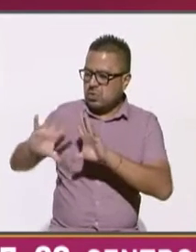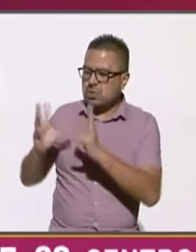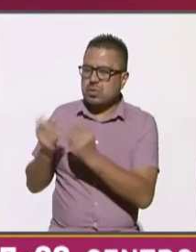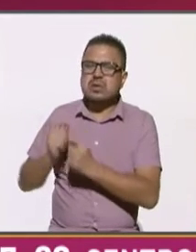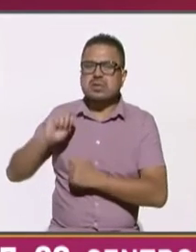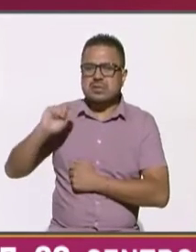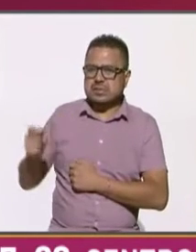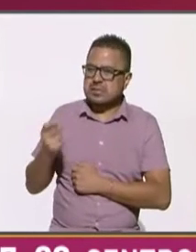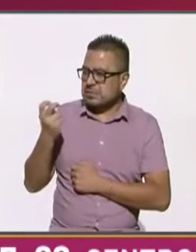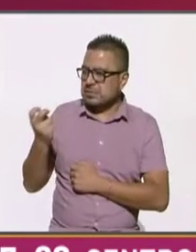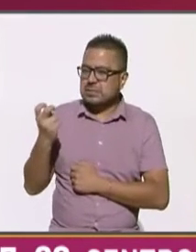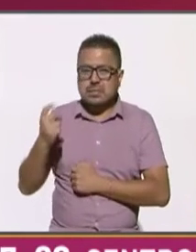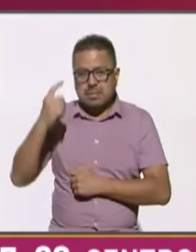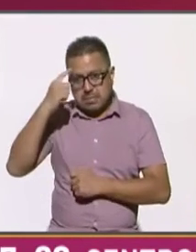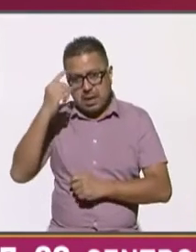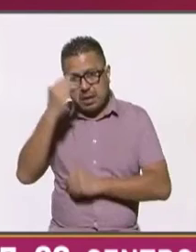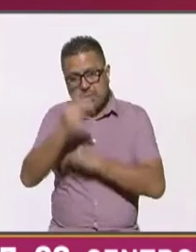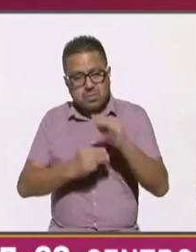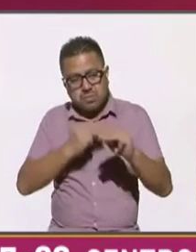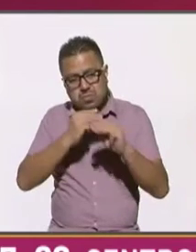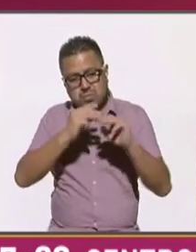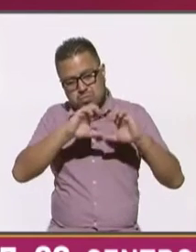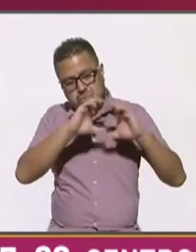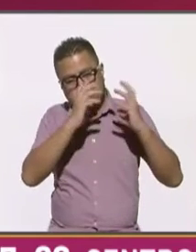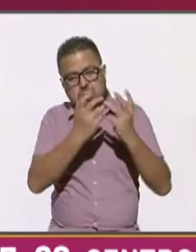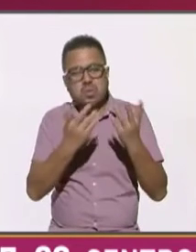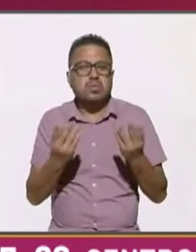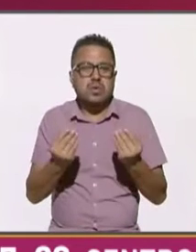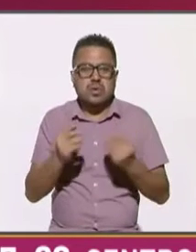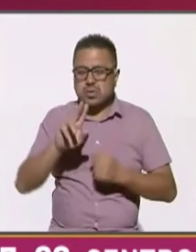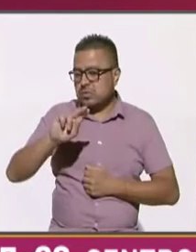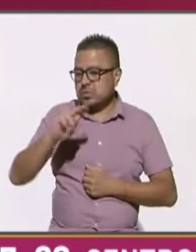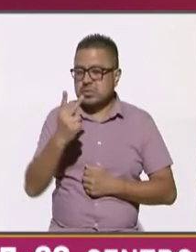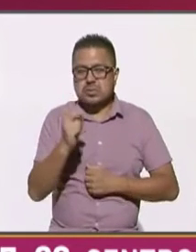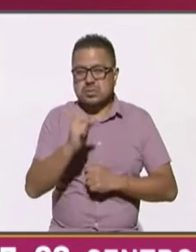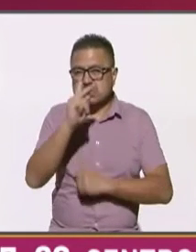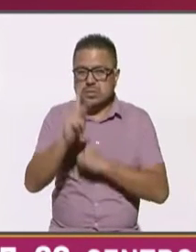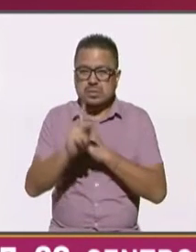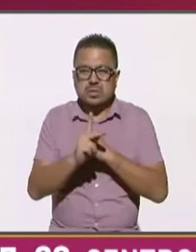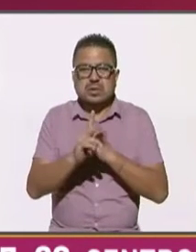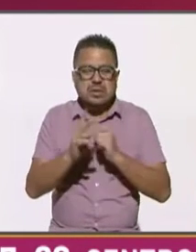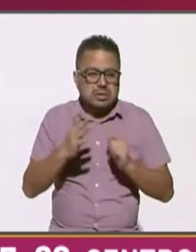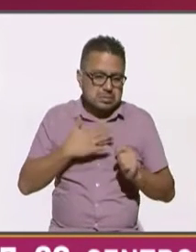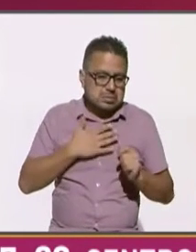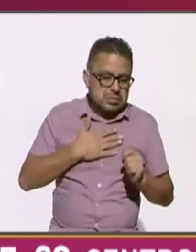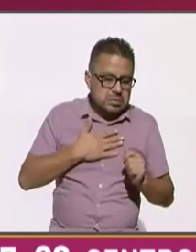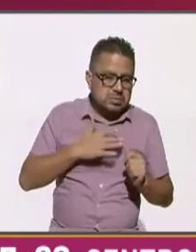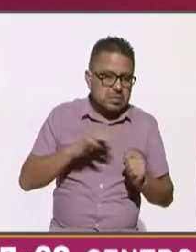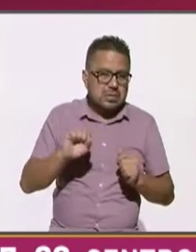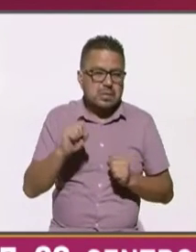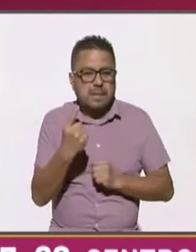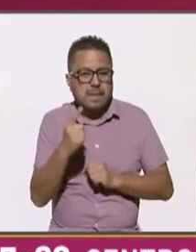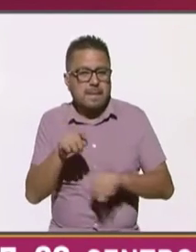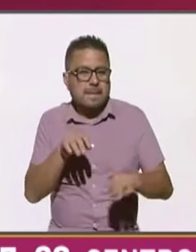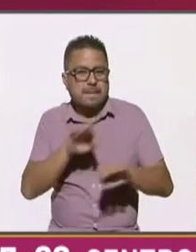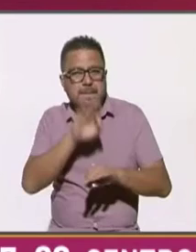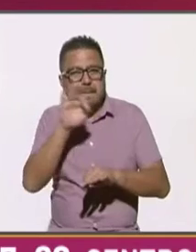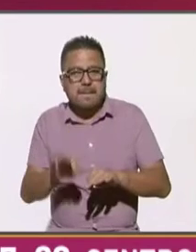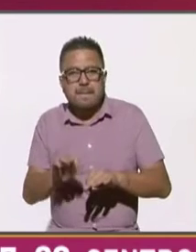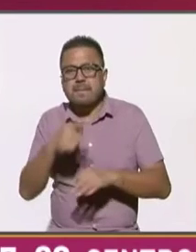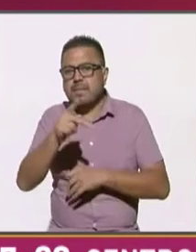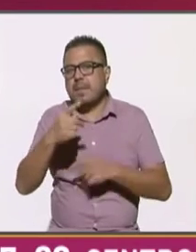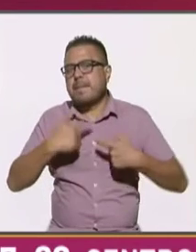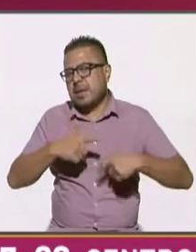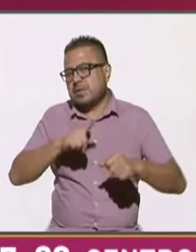eso para el mundo muchísimo nos 82 por ciento tu país 61 tu trabajo tu negocio 37 tu